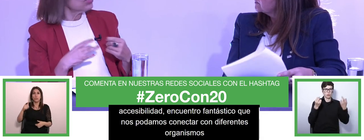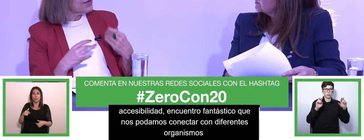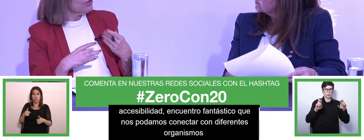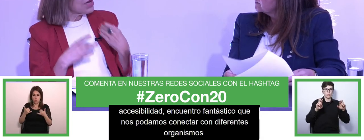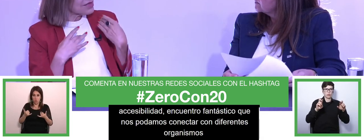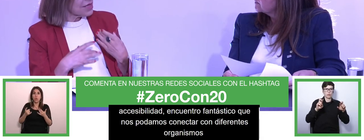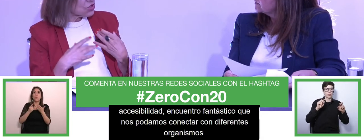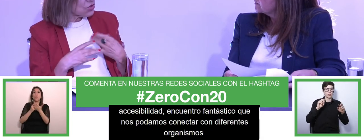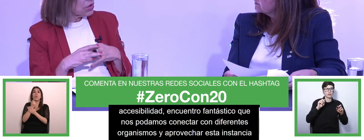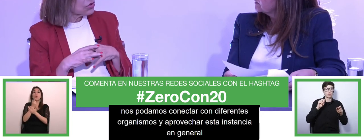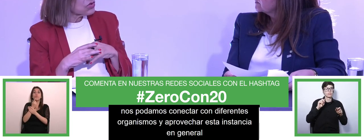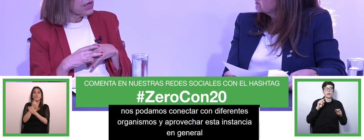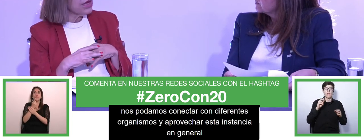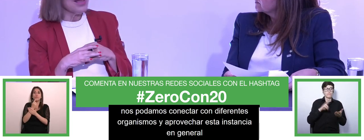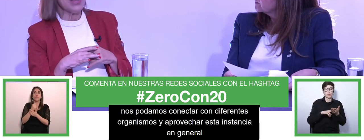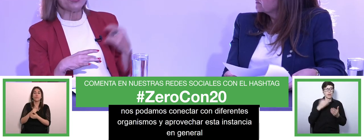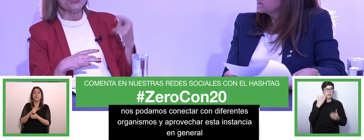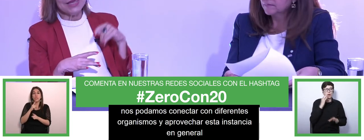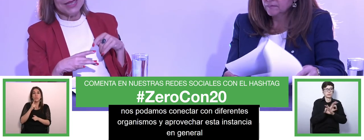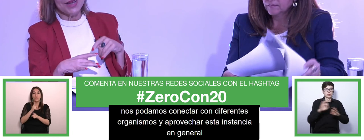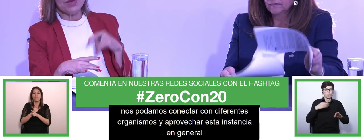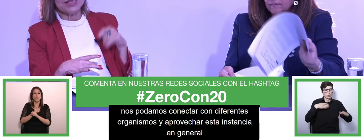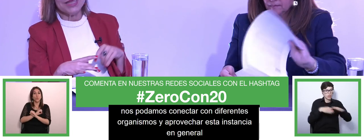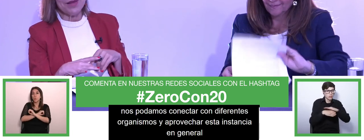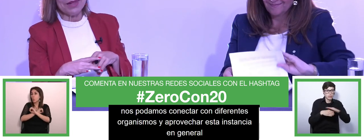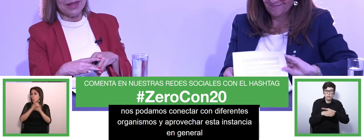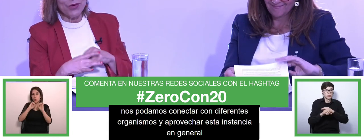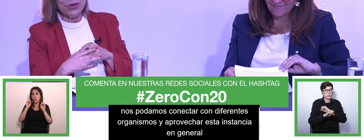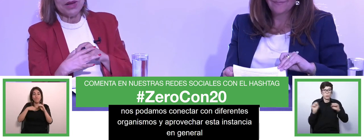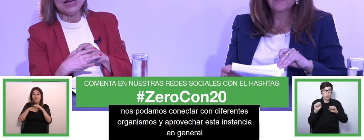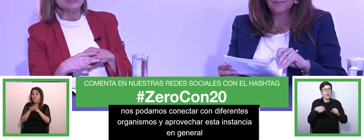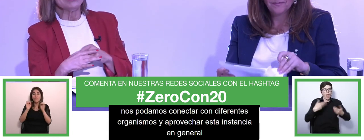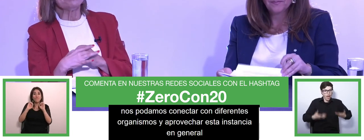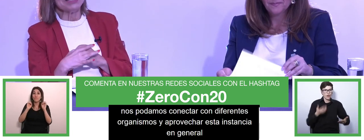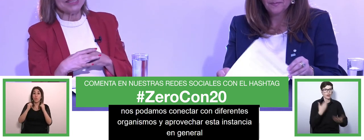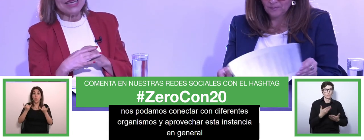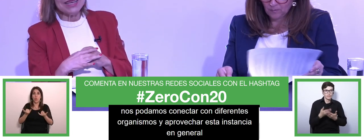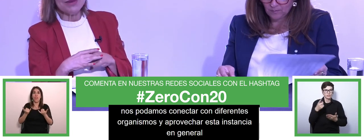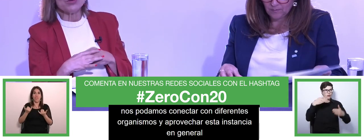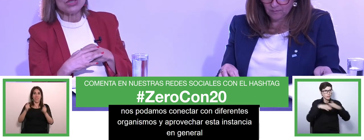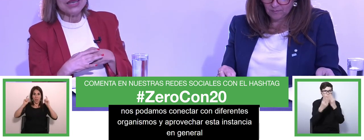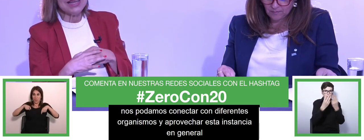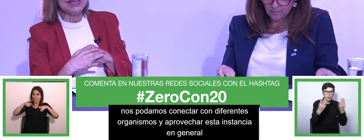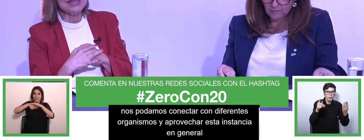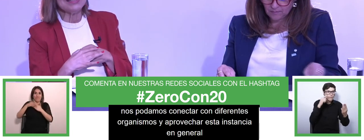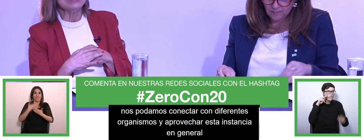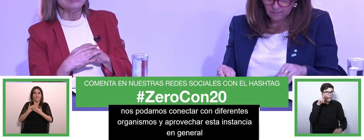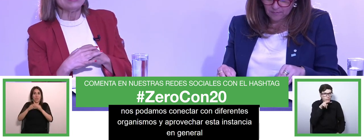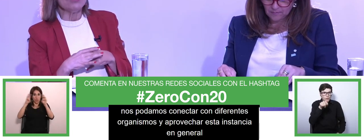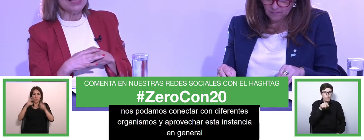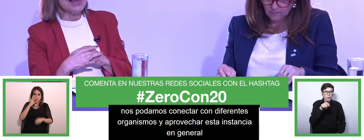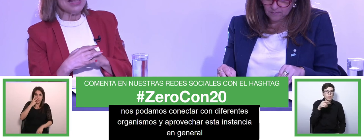tenemos acceso entonces aprovechen métanse a la plataforma investiguen buseen ahí